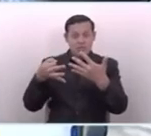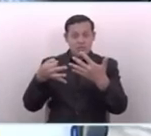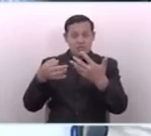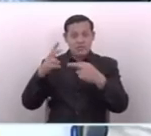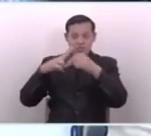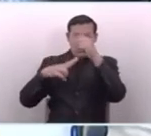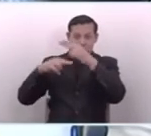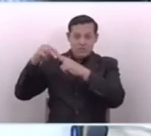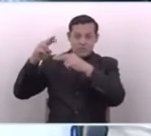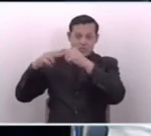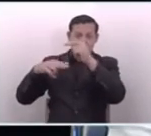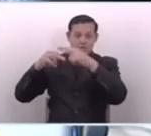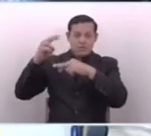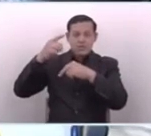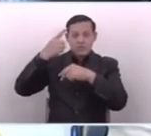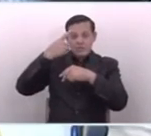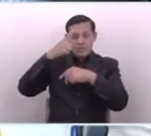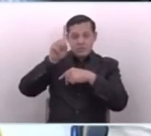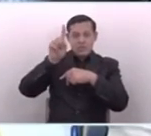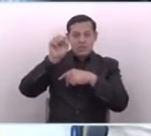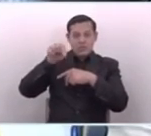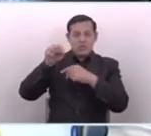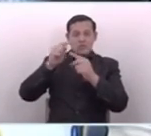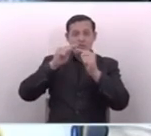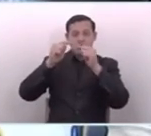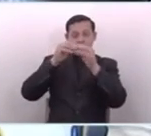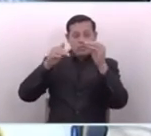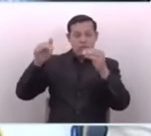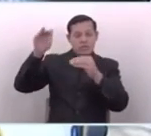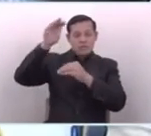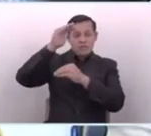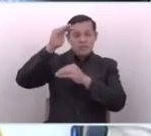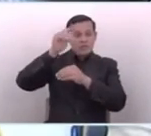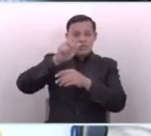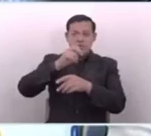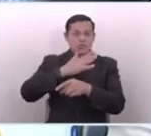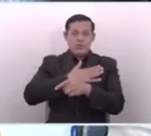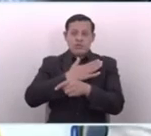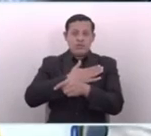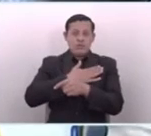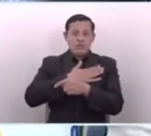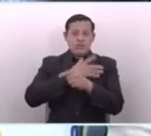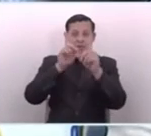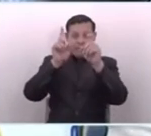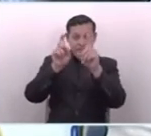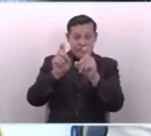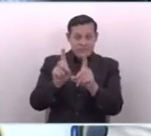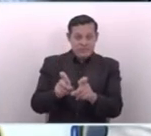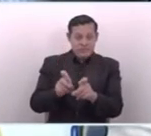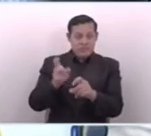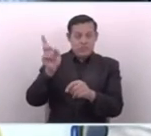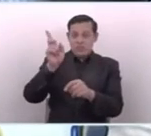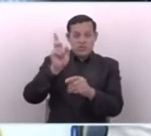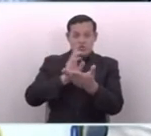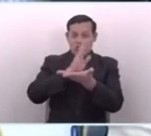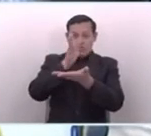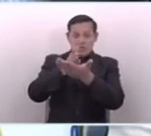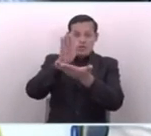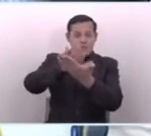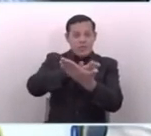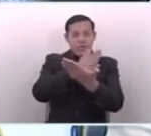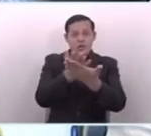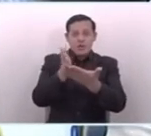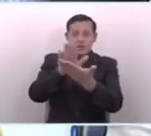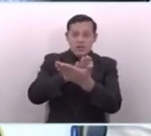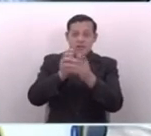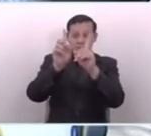construcción de la iniciativa de parte de las autoridades, no tuvieron consulta, no fueron partícipes